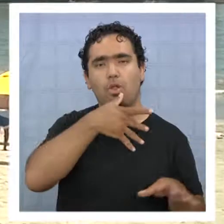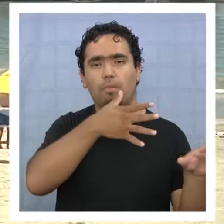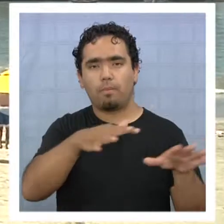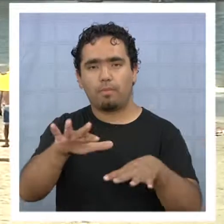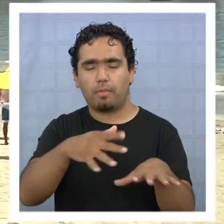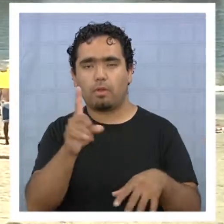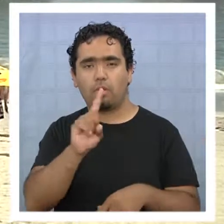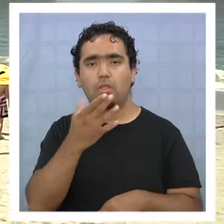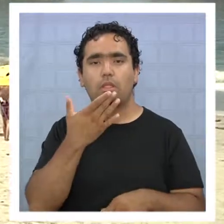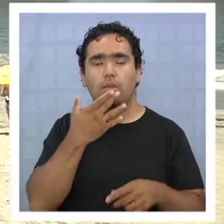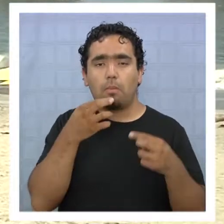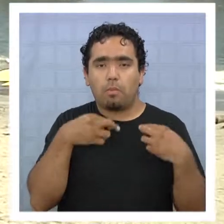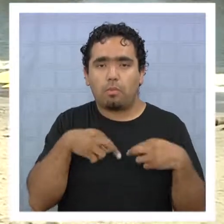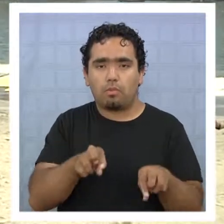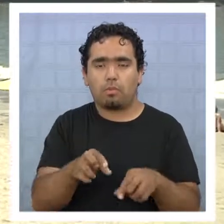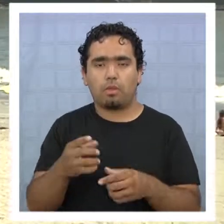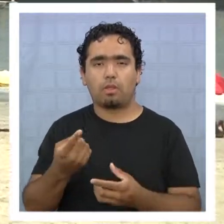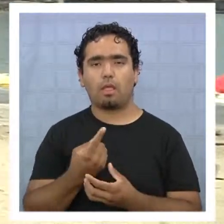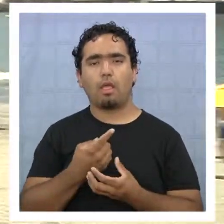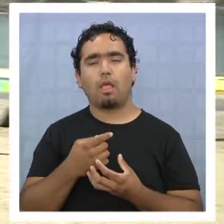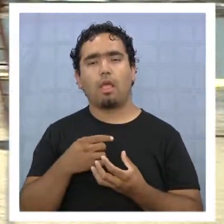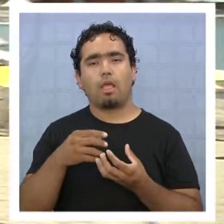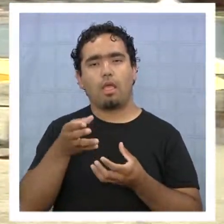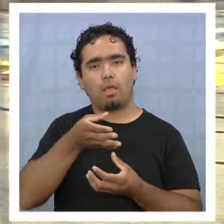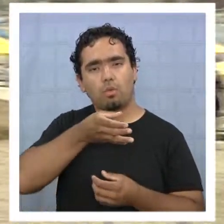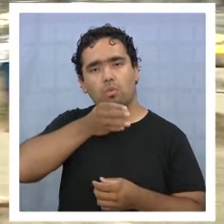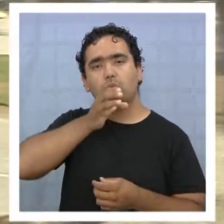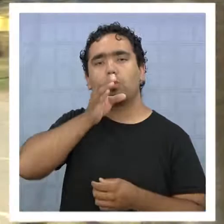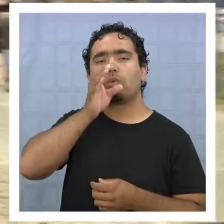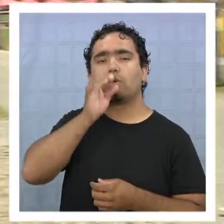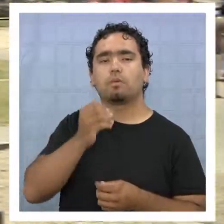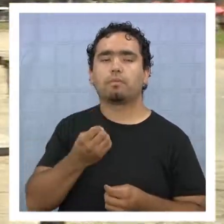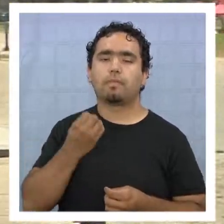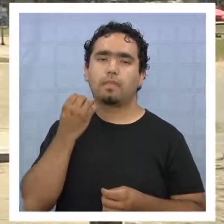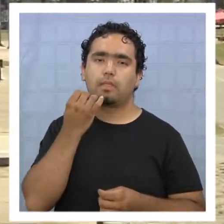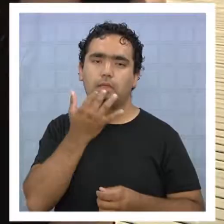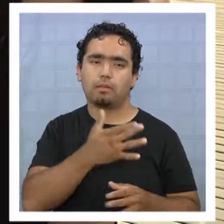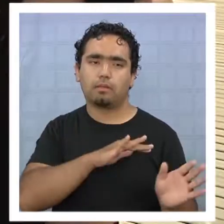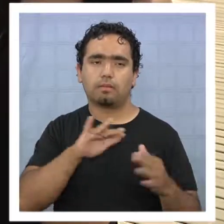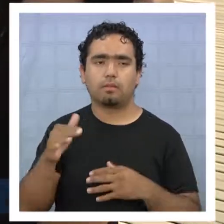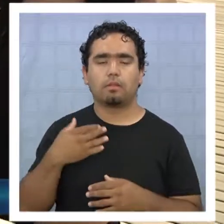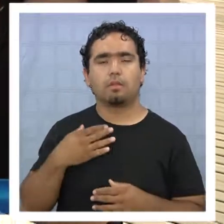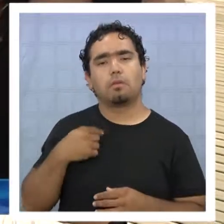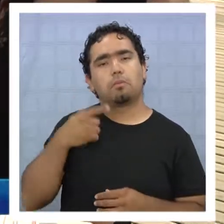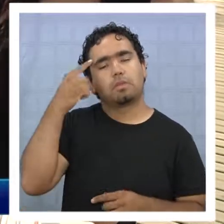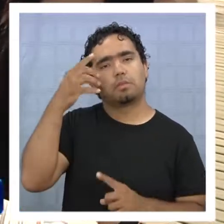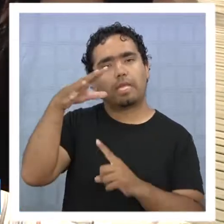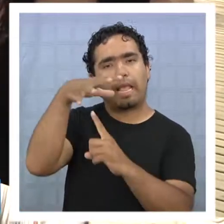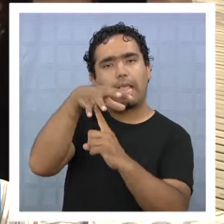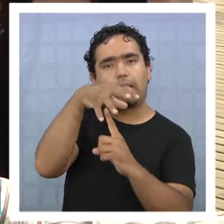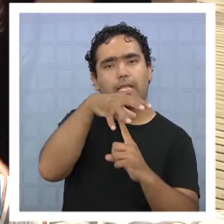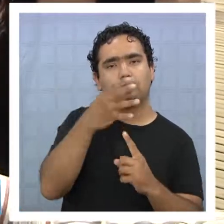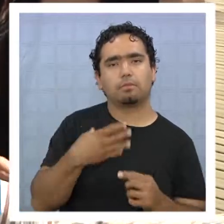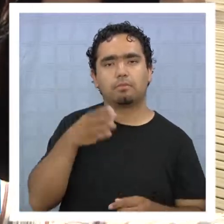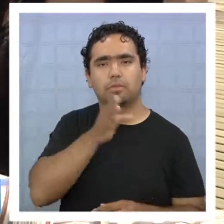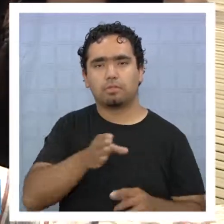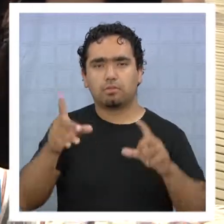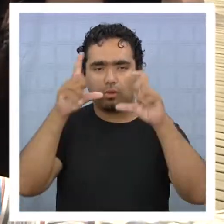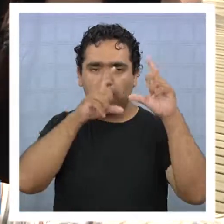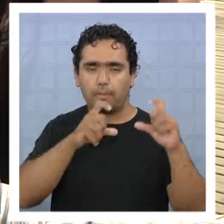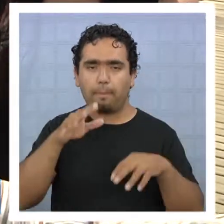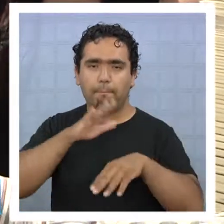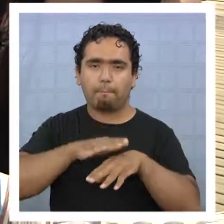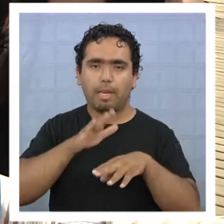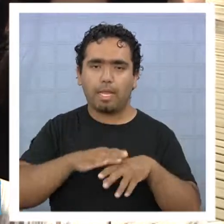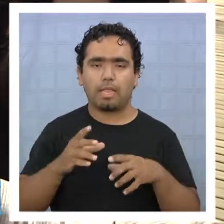y mar, sino también la posibilidad de tomar algo refrescante a orillas del mar. O sea, encuentro que sería muy bueno quitasoles como para